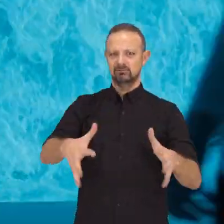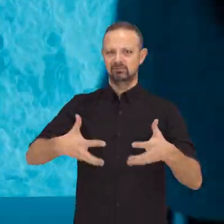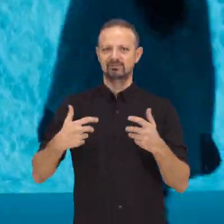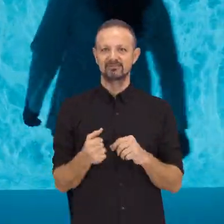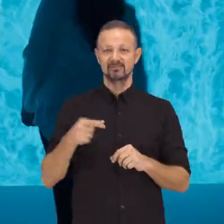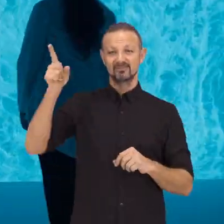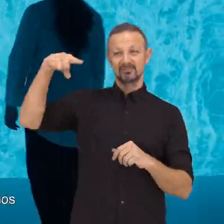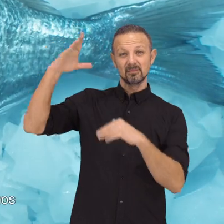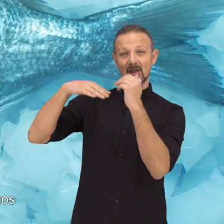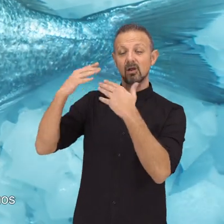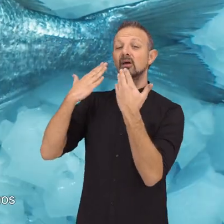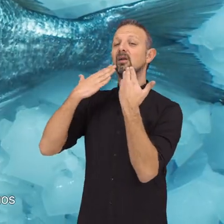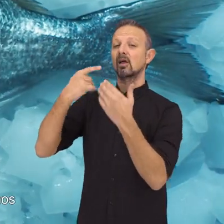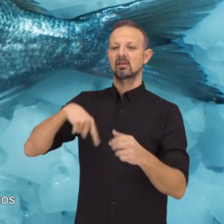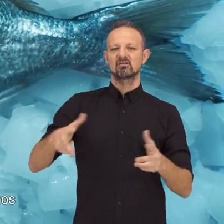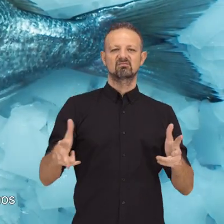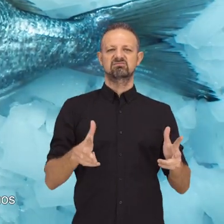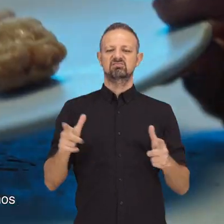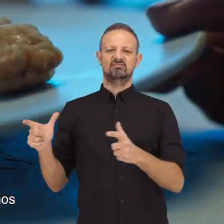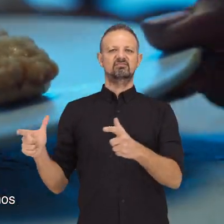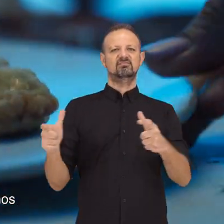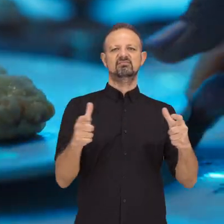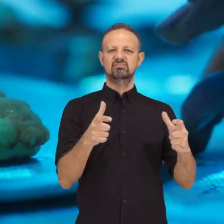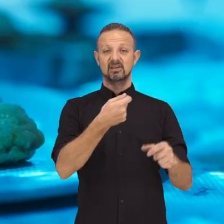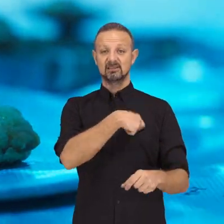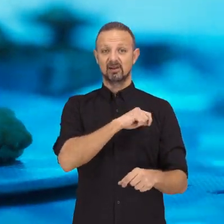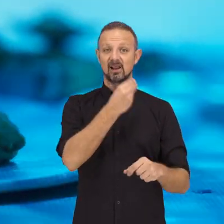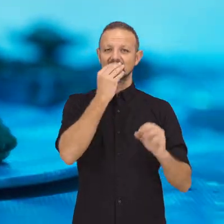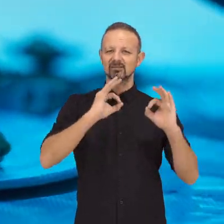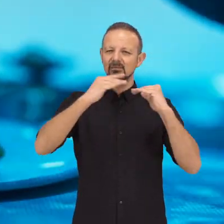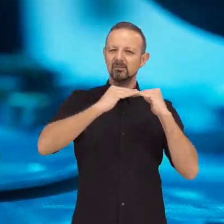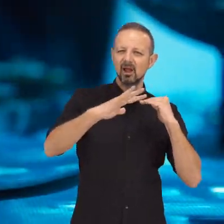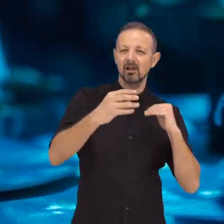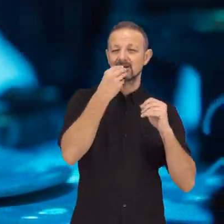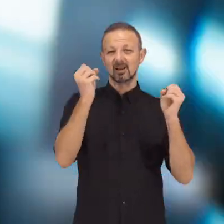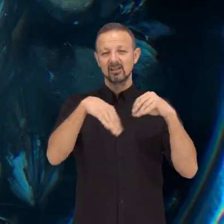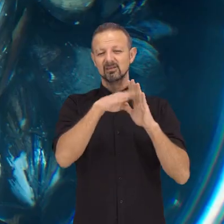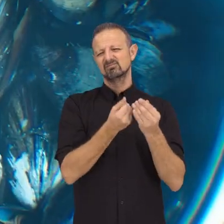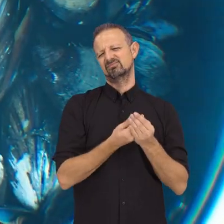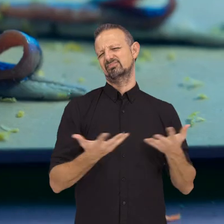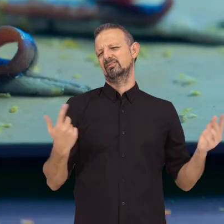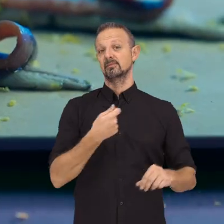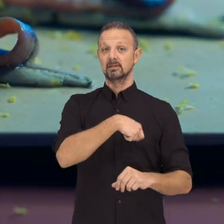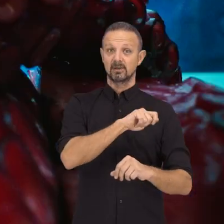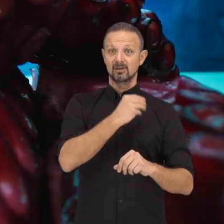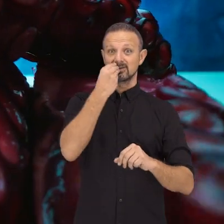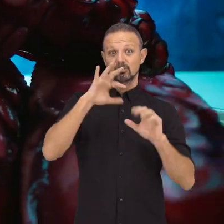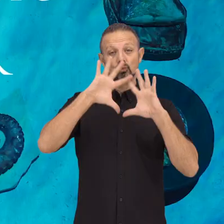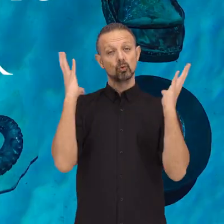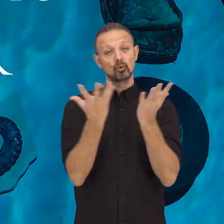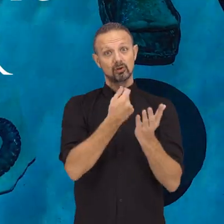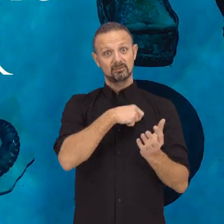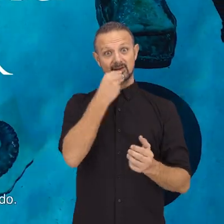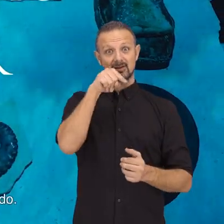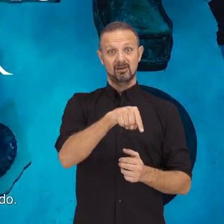mejor de nuestros mares. Gracias a todos ellos que hacen que al sentarnos en una mesa de nuestro país, sepamos que estamos en un país infinito en productos del